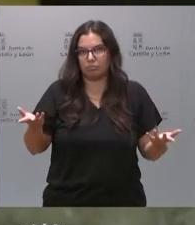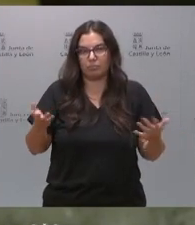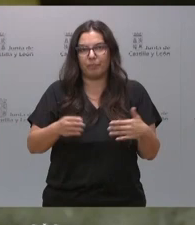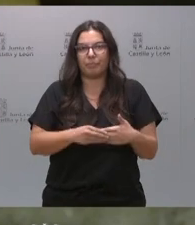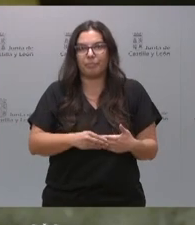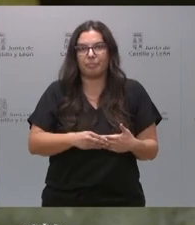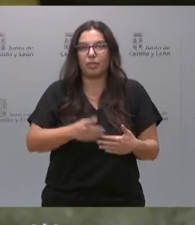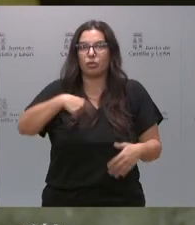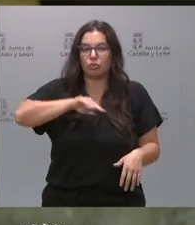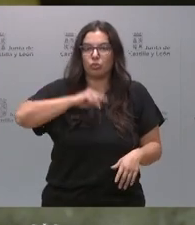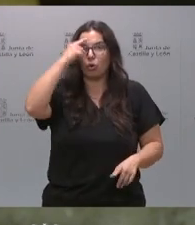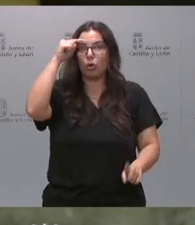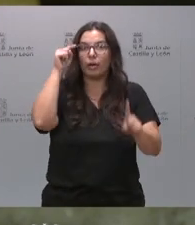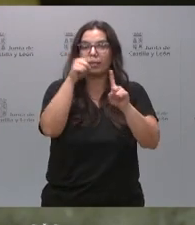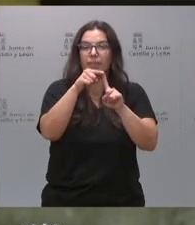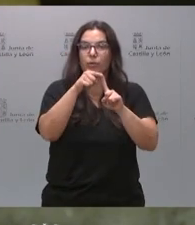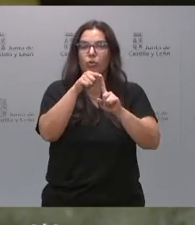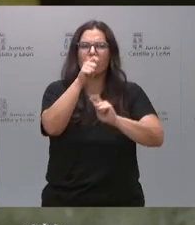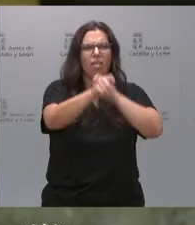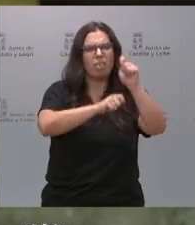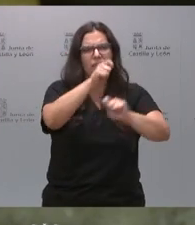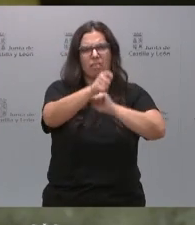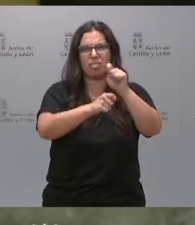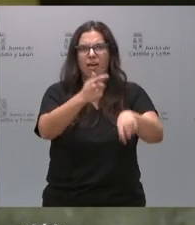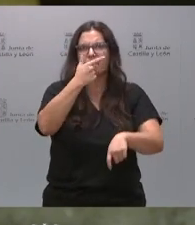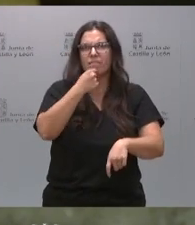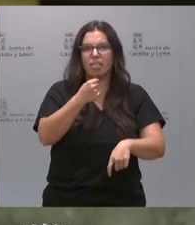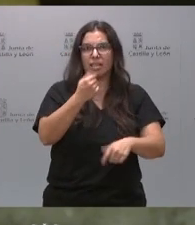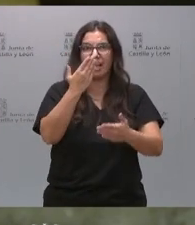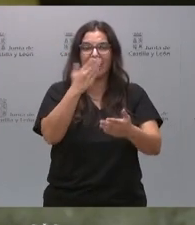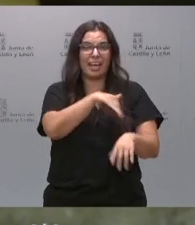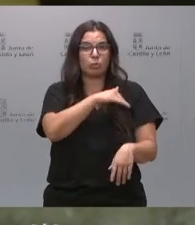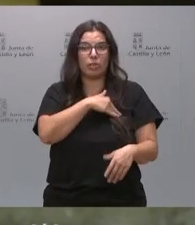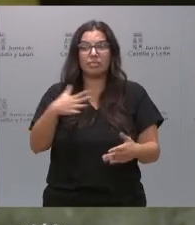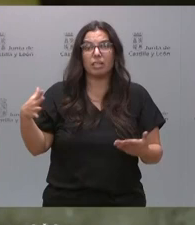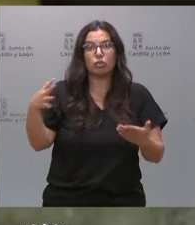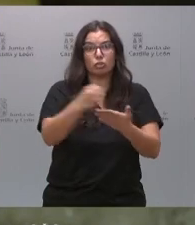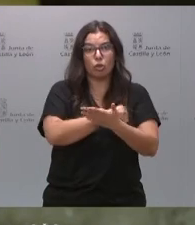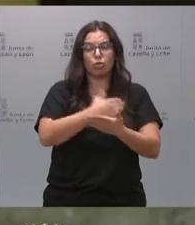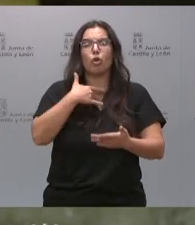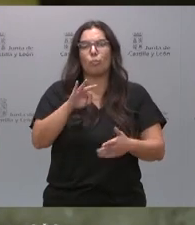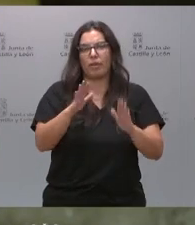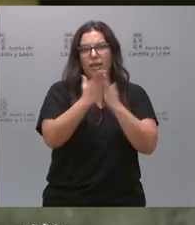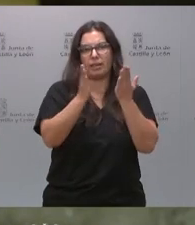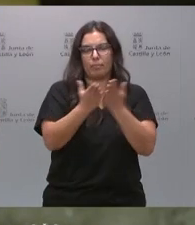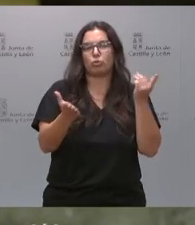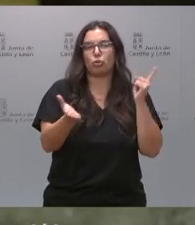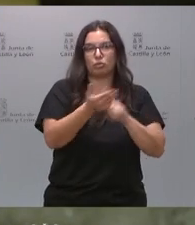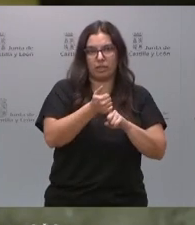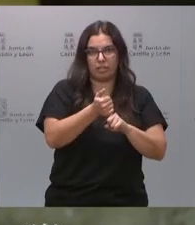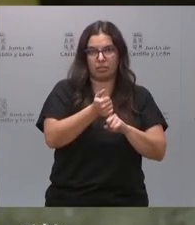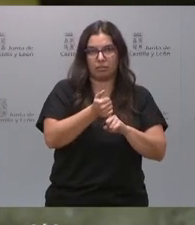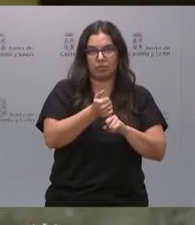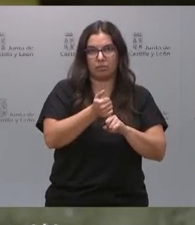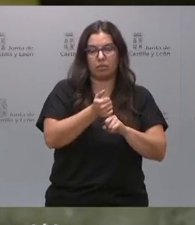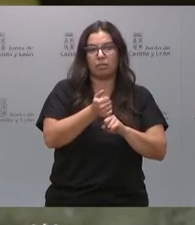Nuestra labor es facilitar a todos los estudiantes que puedan acceder a los libros y que no haya ningún